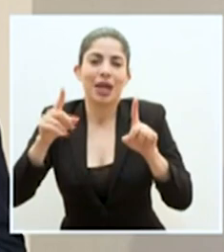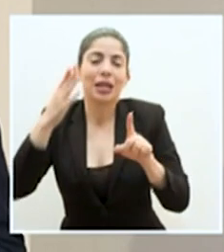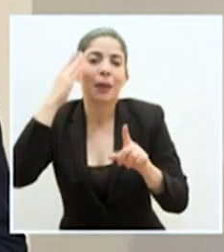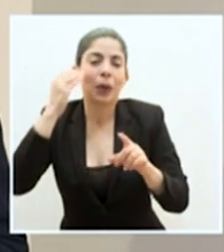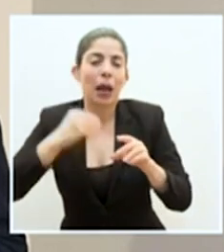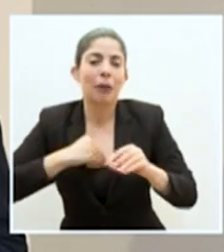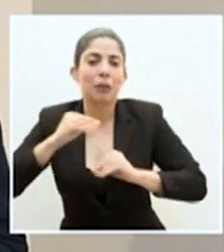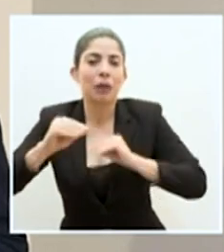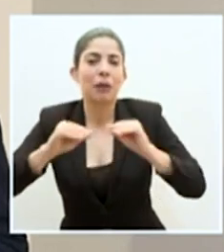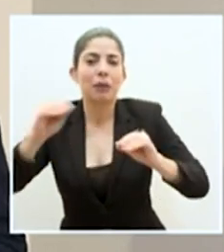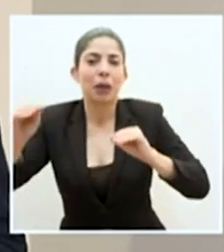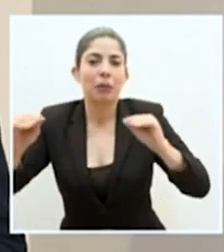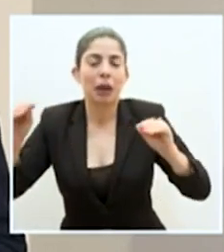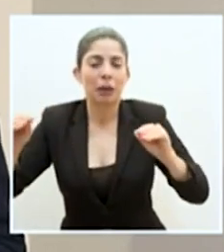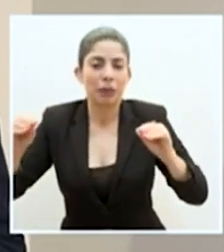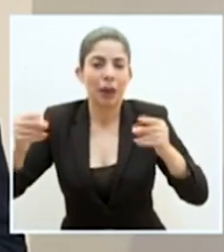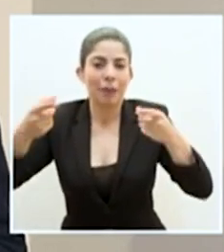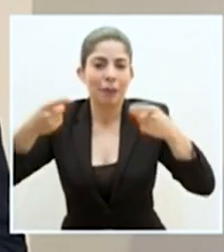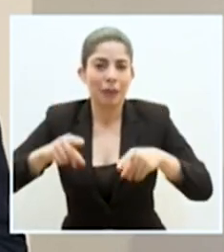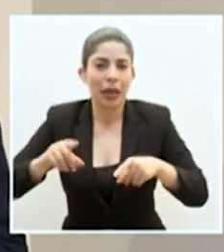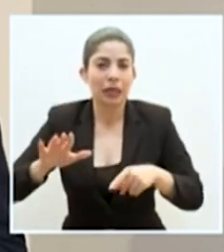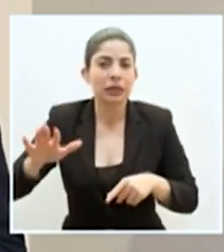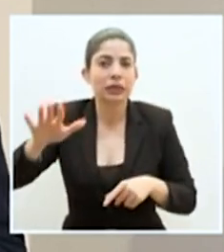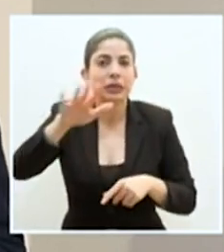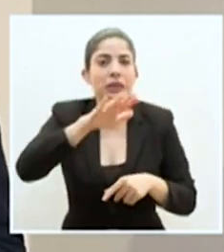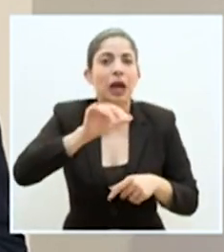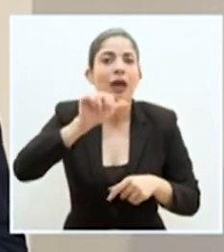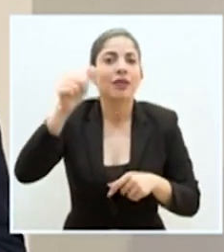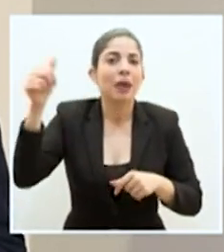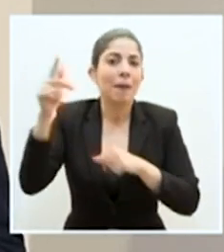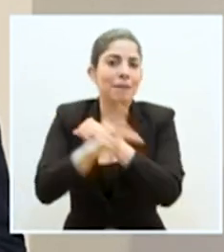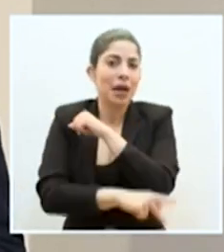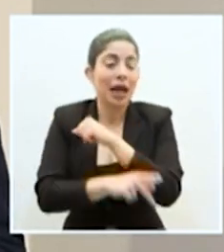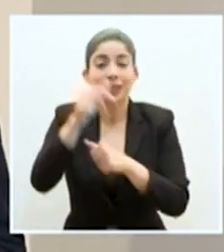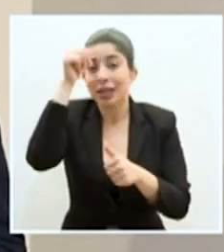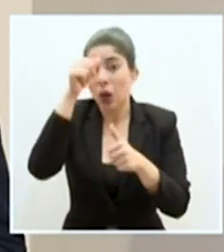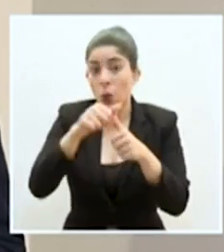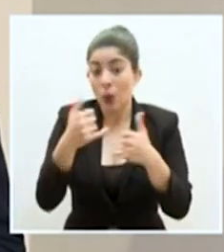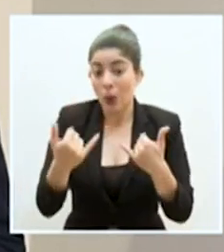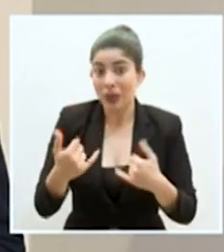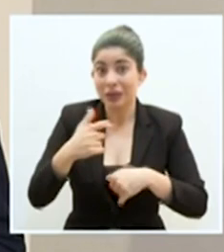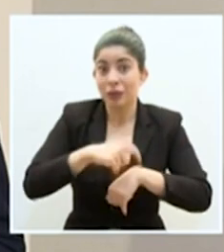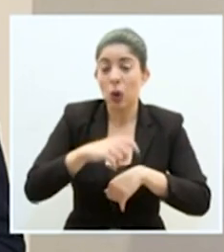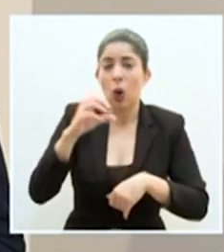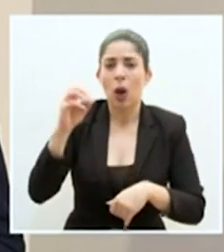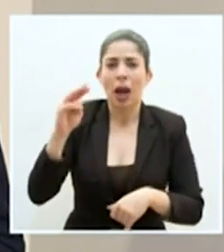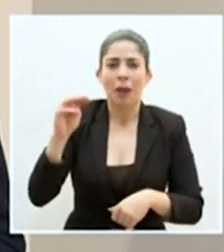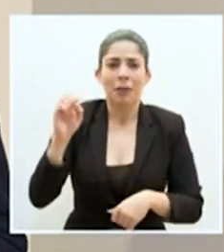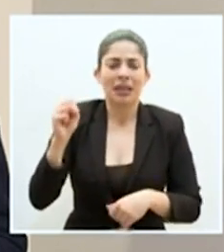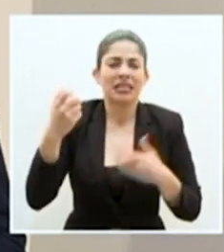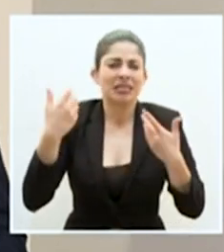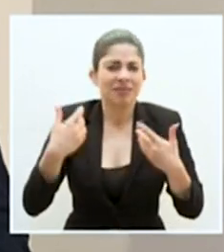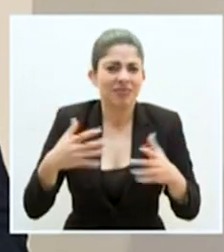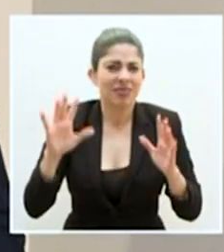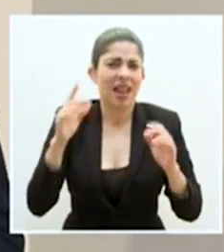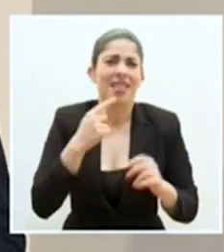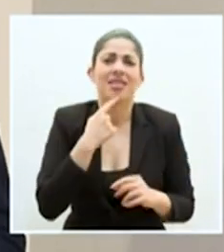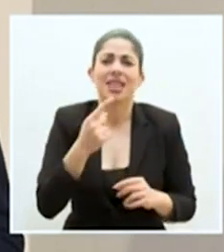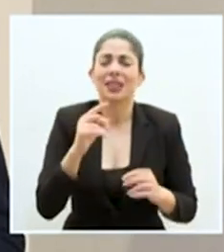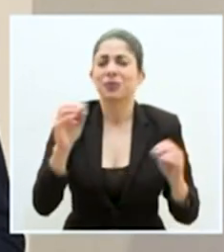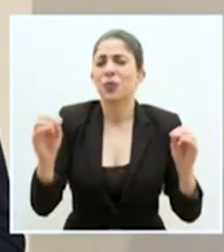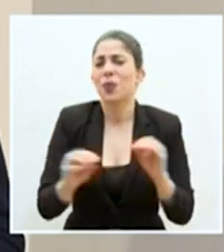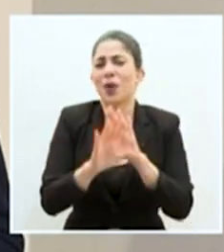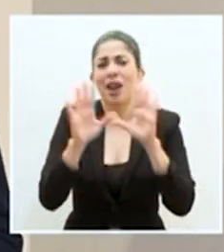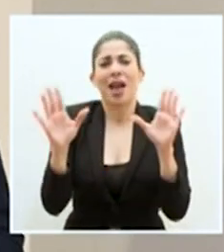transmisión que se puede estar dando en los diferentes países. Recordemos que en este momento, de todos modos, ya la OMS lo ha dicho, es claro